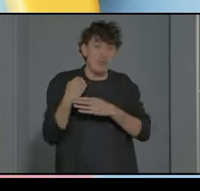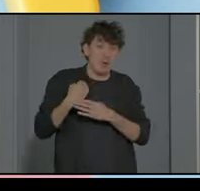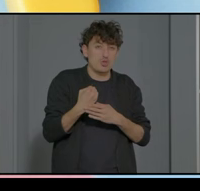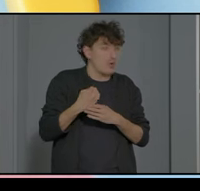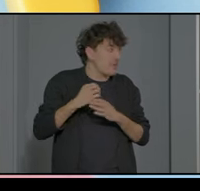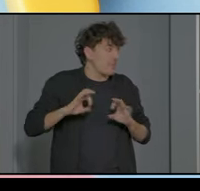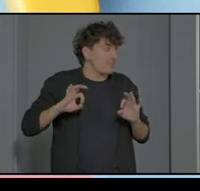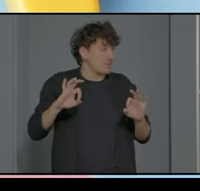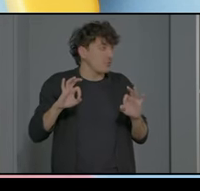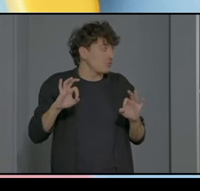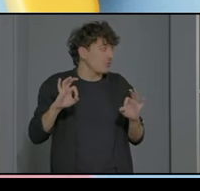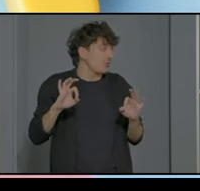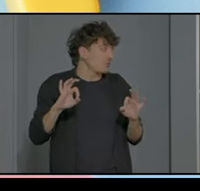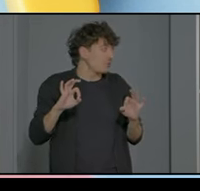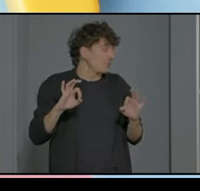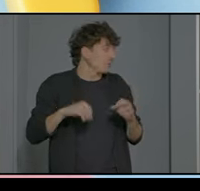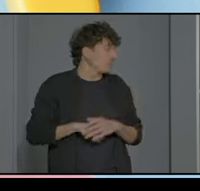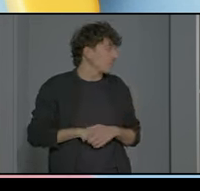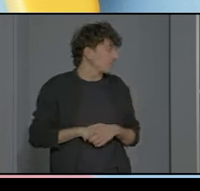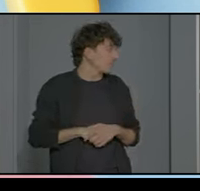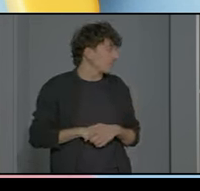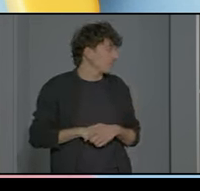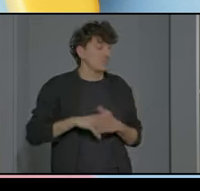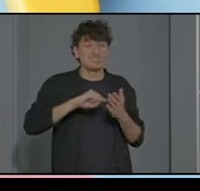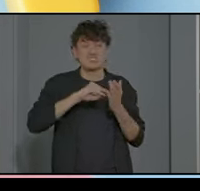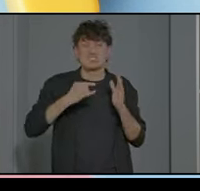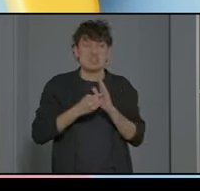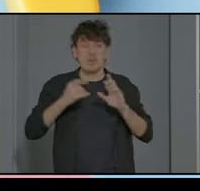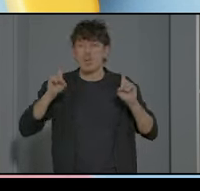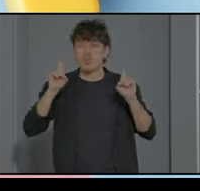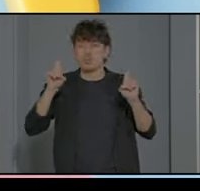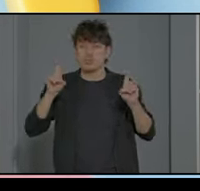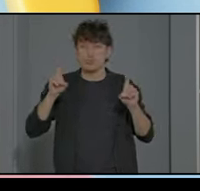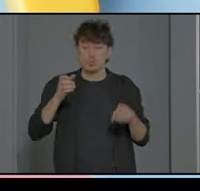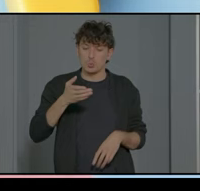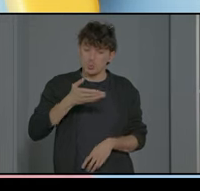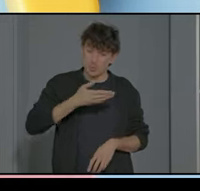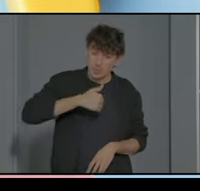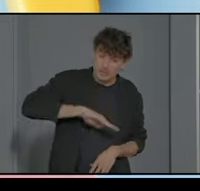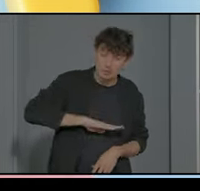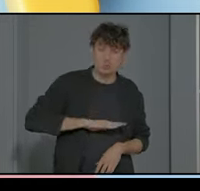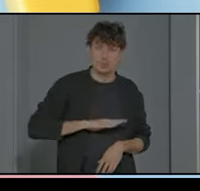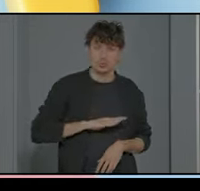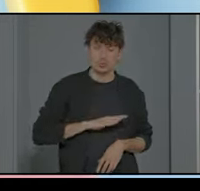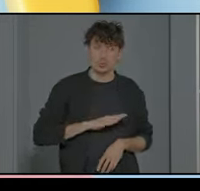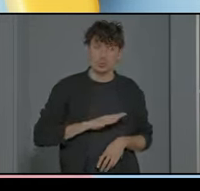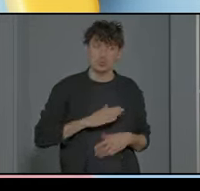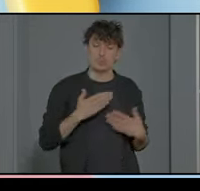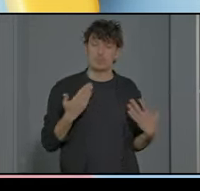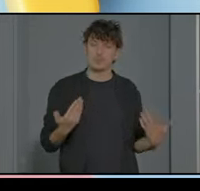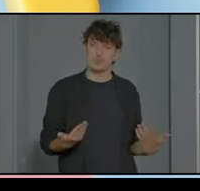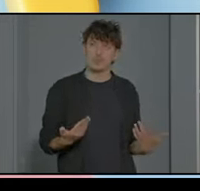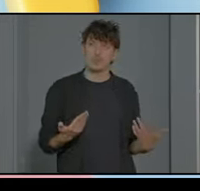nuestro sistema educativo tiene una serie de respuestas